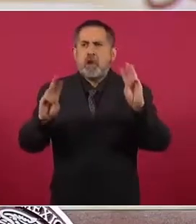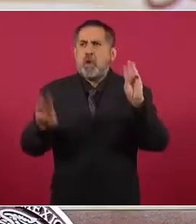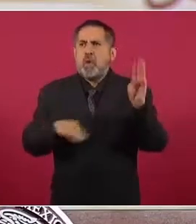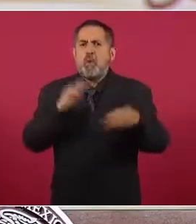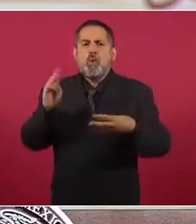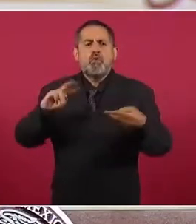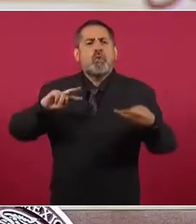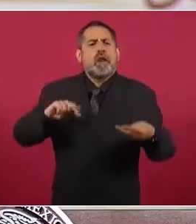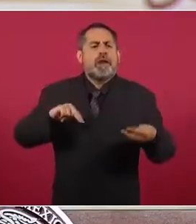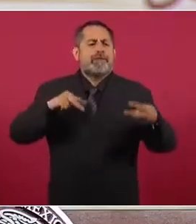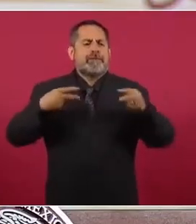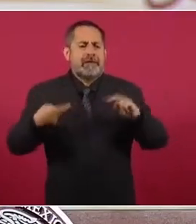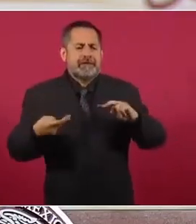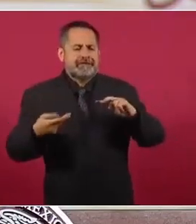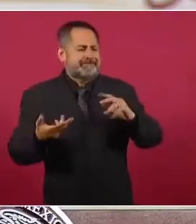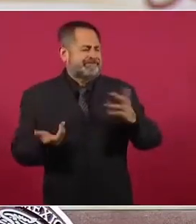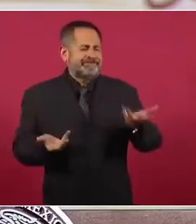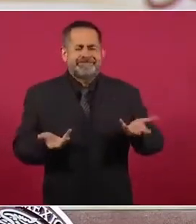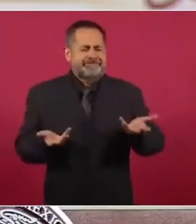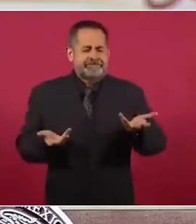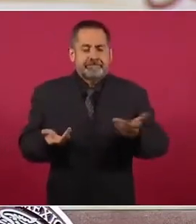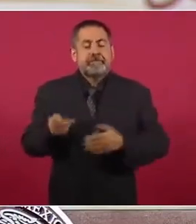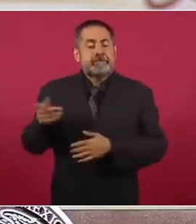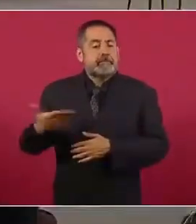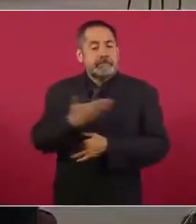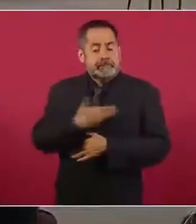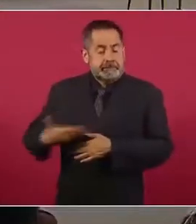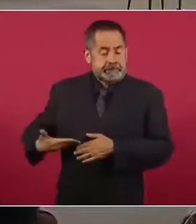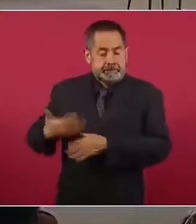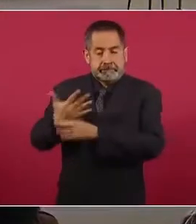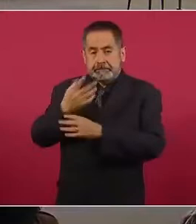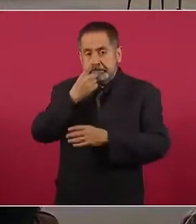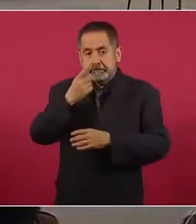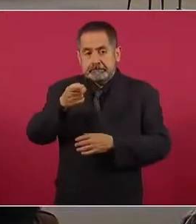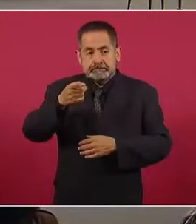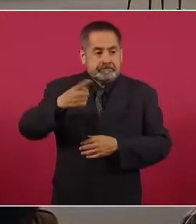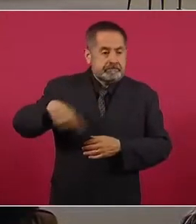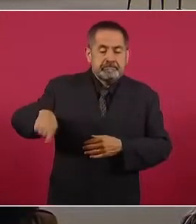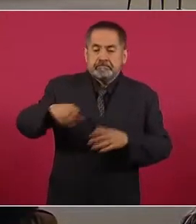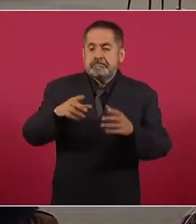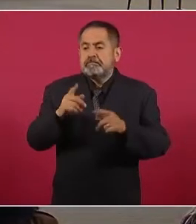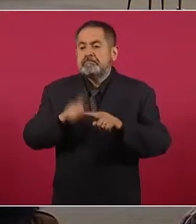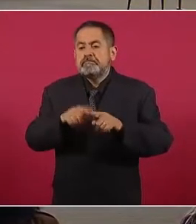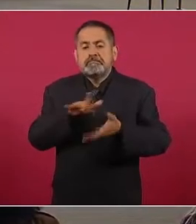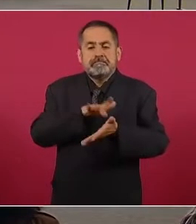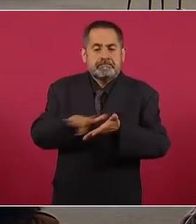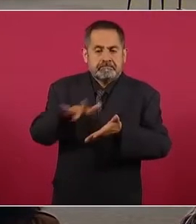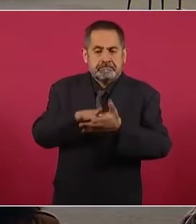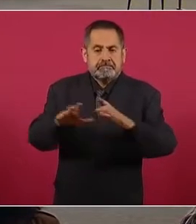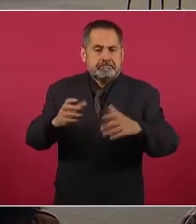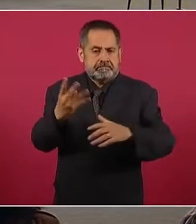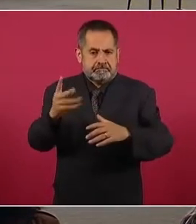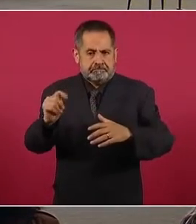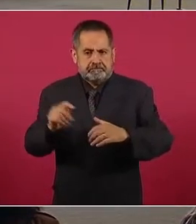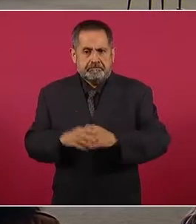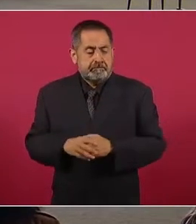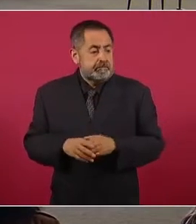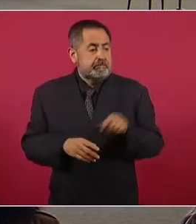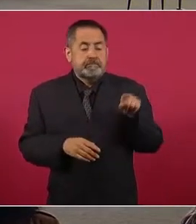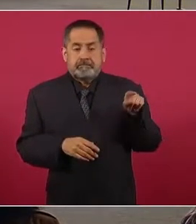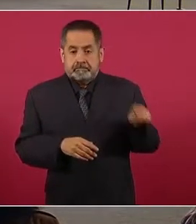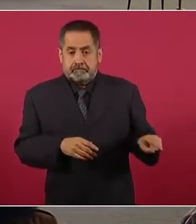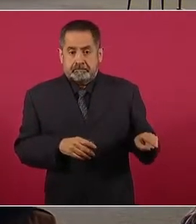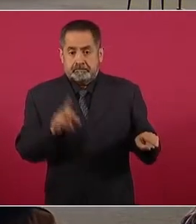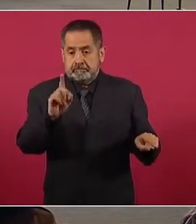presidente de la República habla de quienes apoyan a la 4T y la periodista y académica Denise Dresser lo ve como una